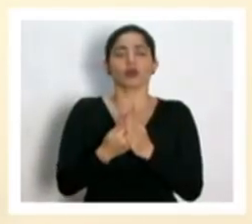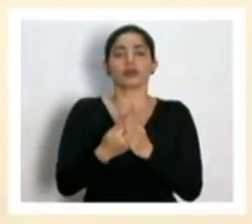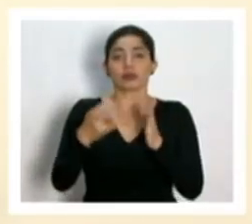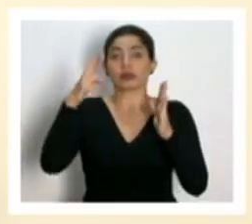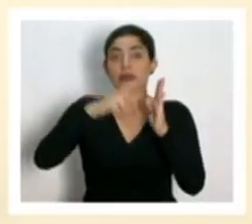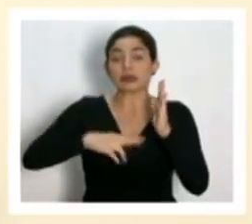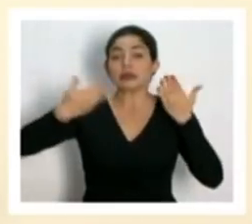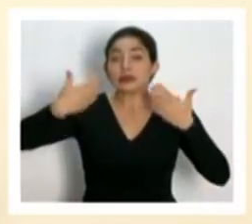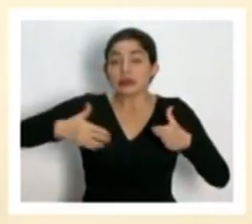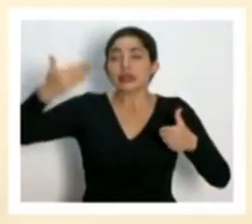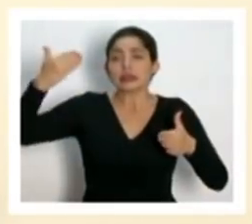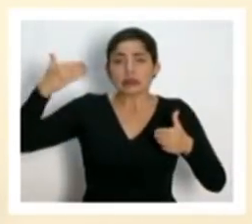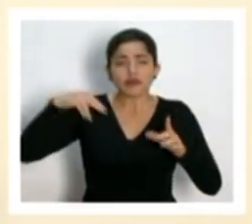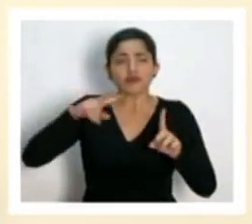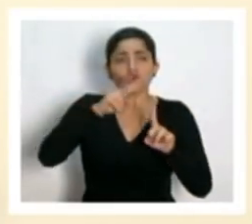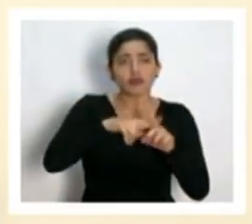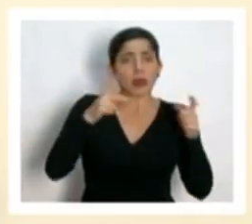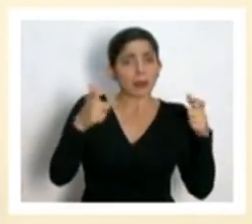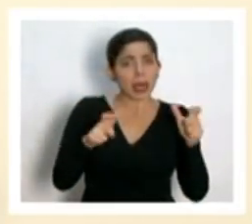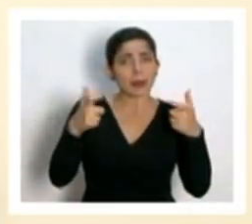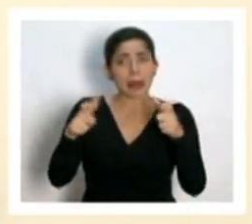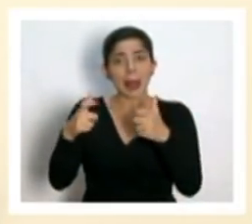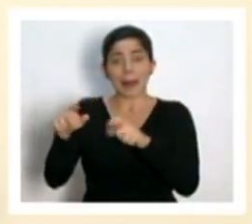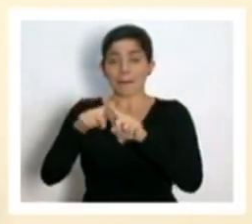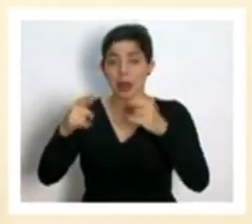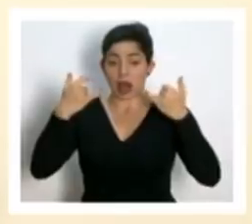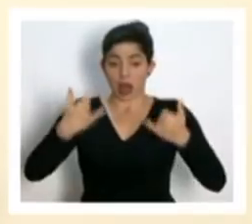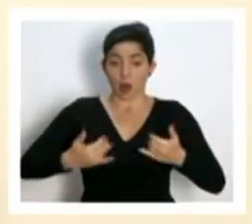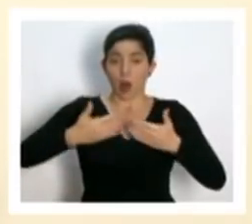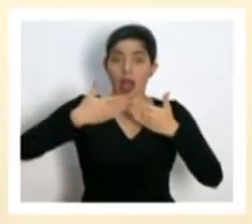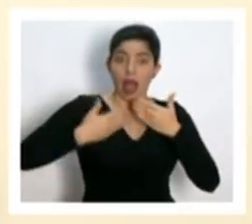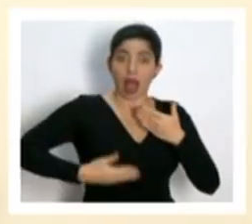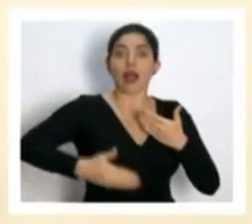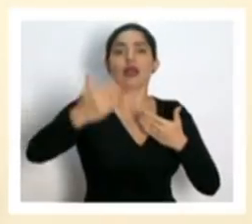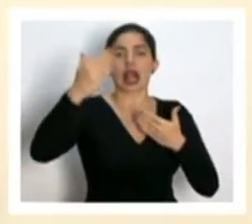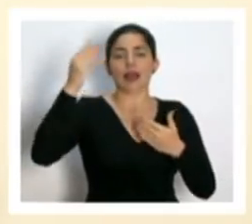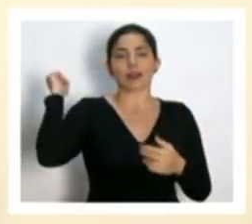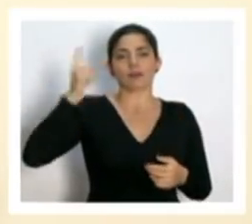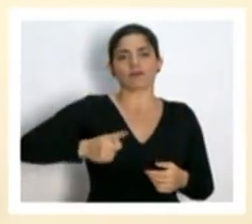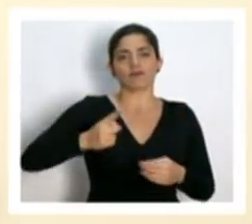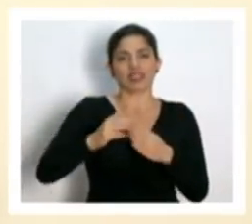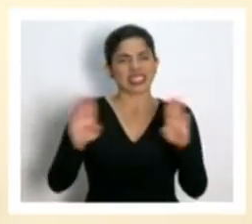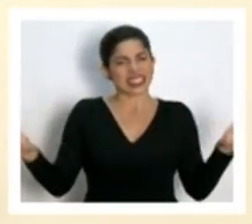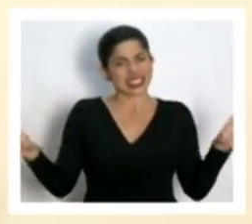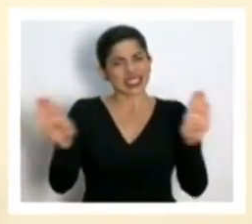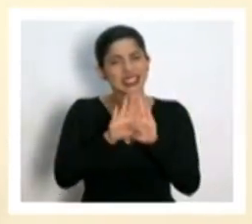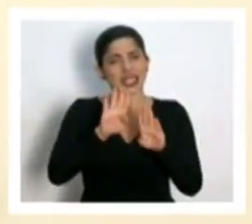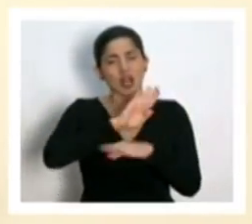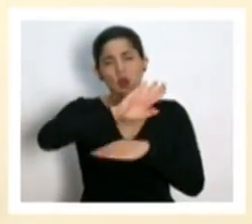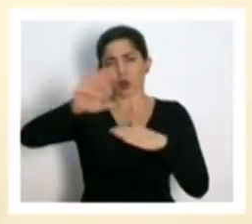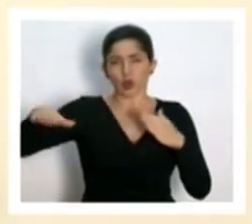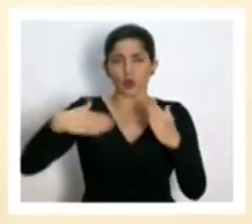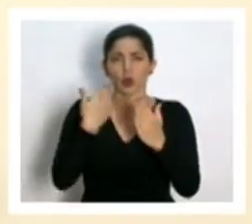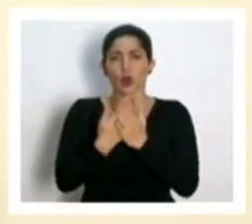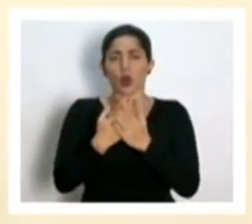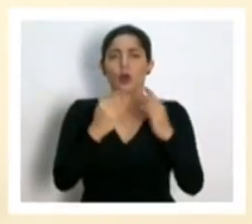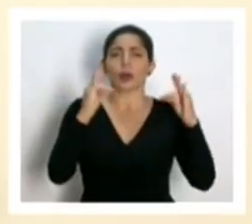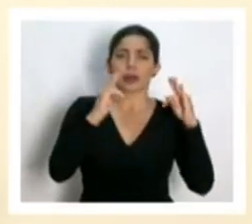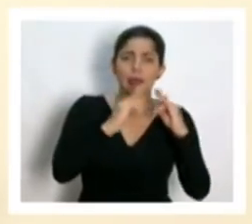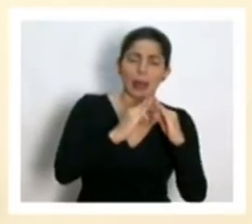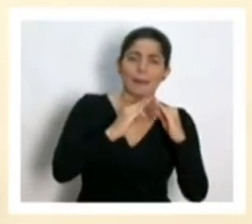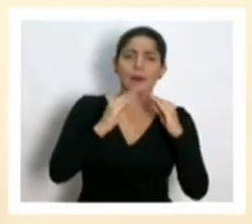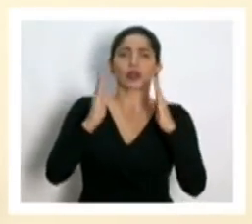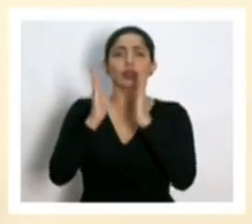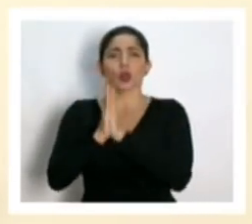si bien ya se han adoptado medidas de reducción, a partir de ahora avanzamos al cierre obligatorio de templos y